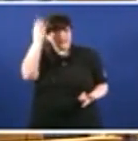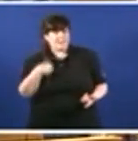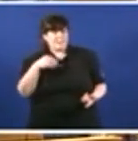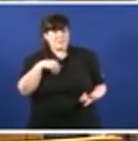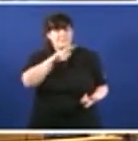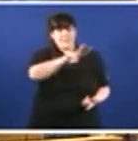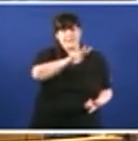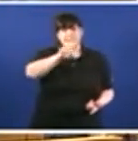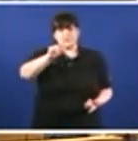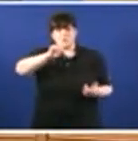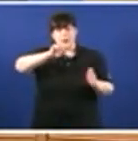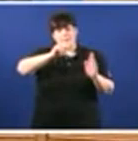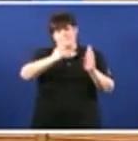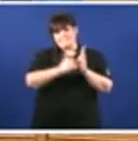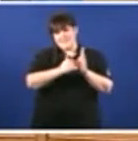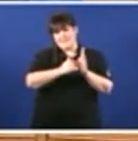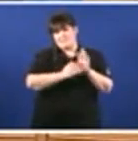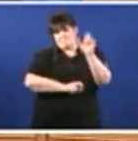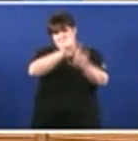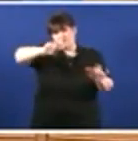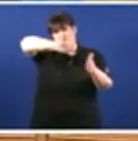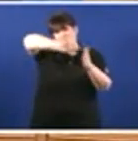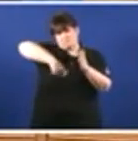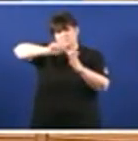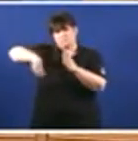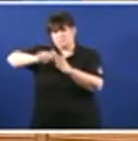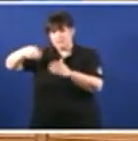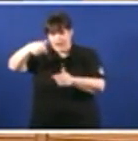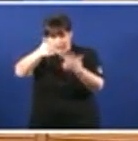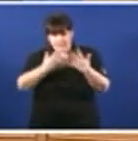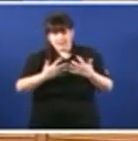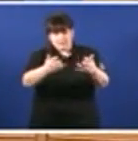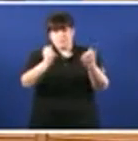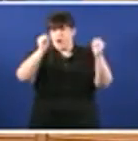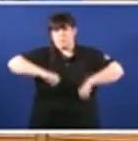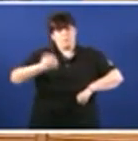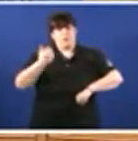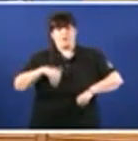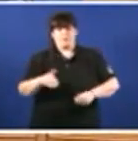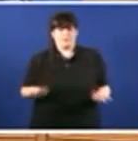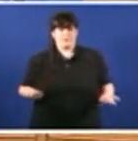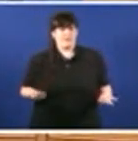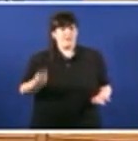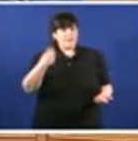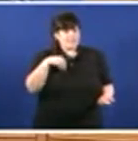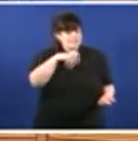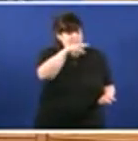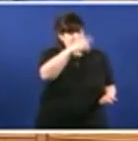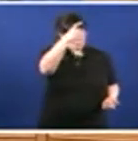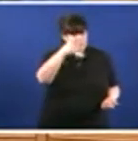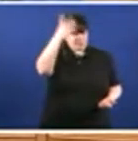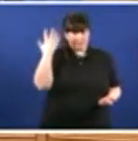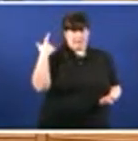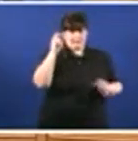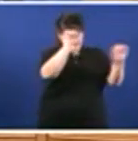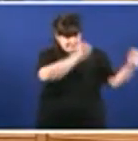que foi aprobada nesta Cámara por iniciativa popular esa que vostedes quere agora poñer en 10.000 persoas e